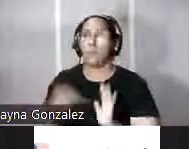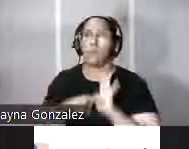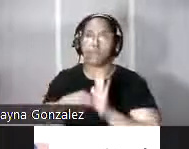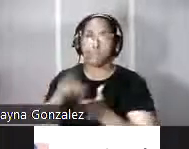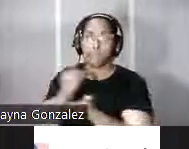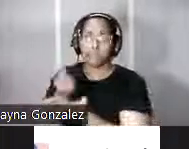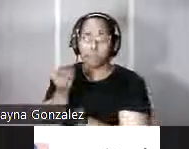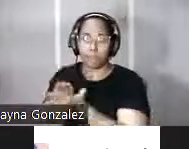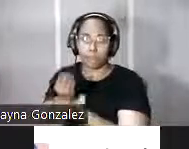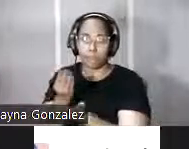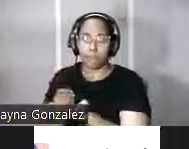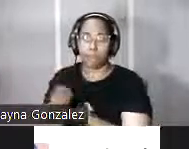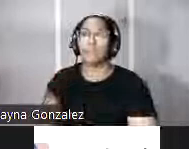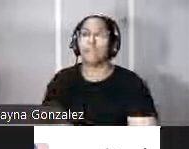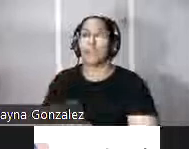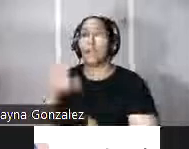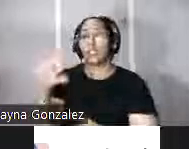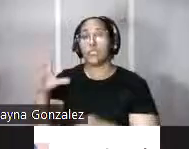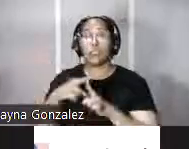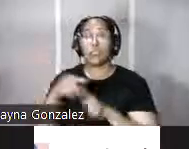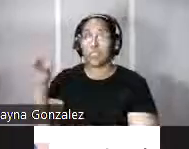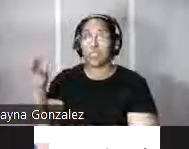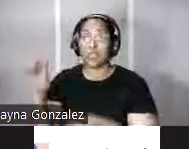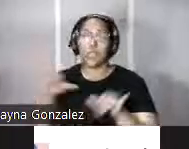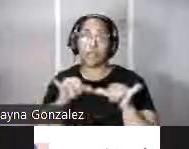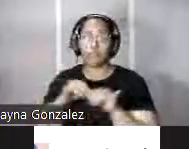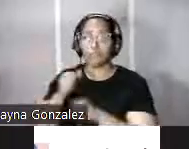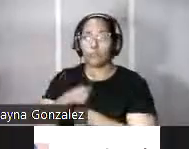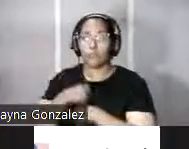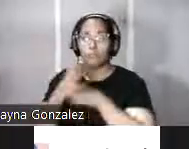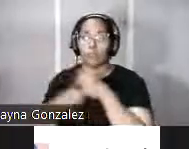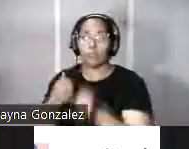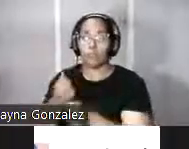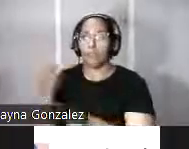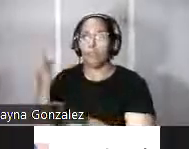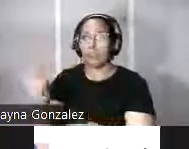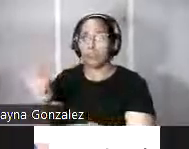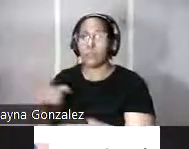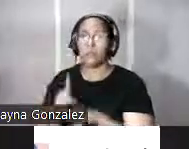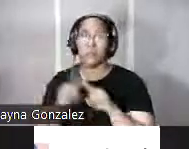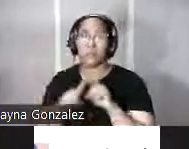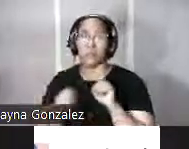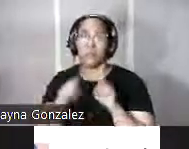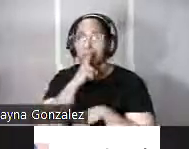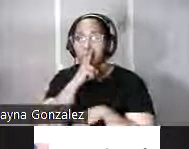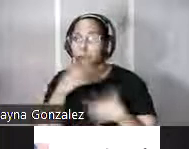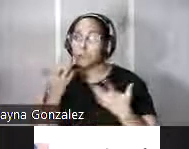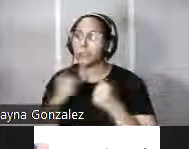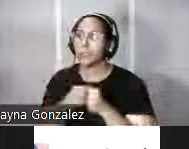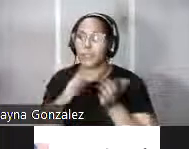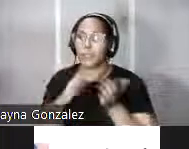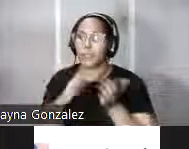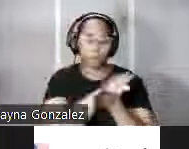autores hablaban de cinco o seis ingenieros militares en el XIX pero lo cierto es que las hojas de servicios pedientes